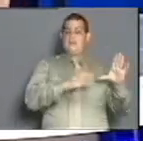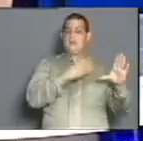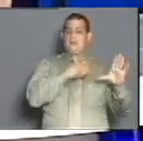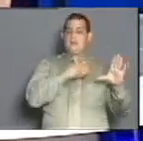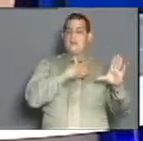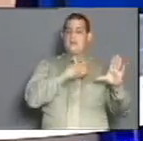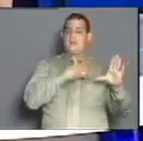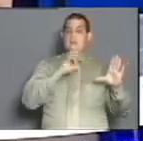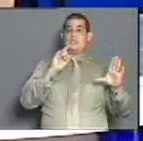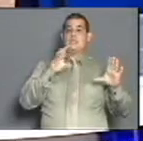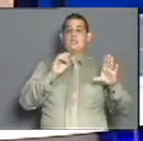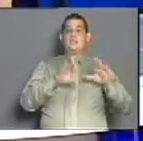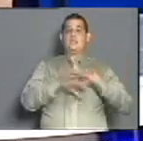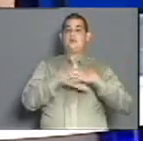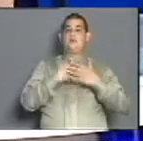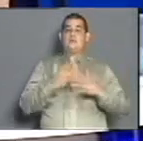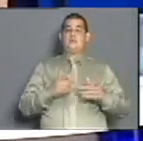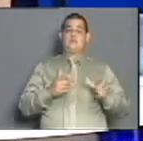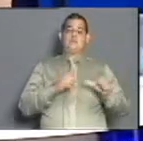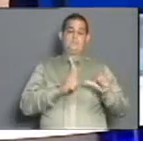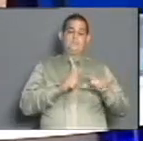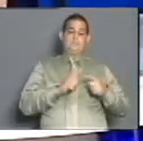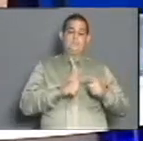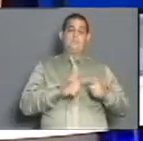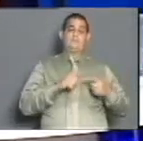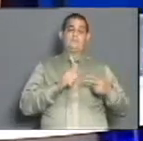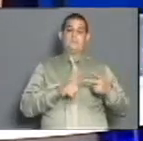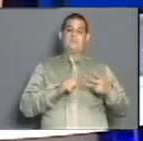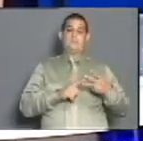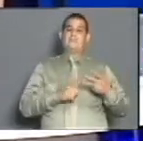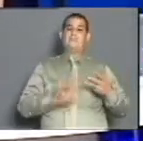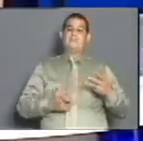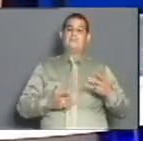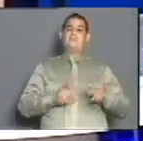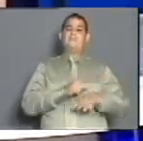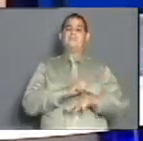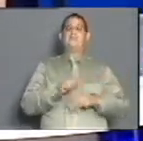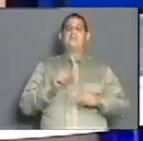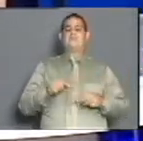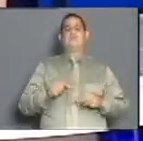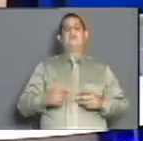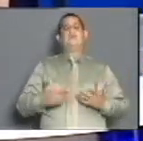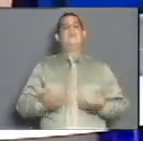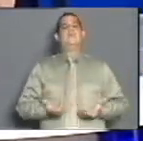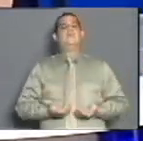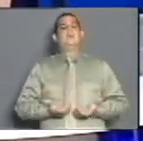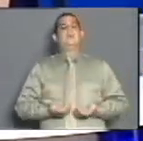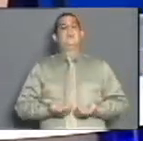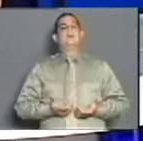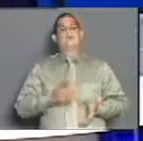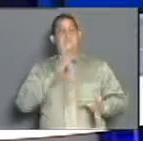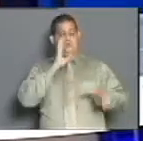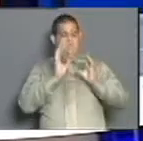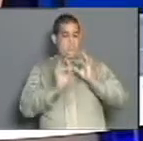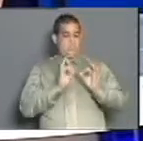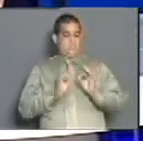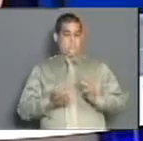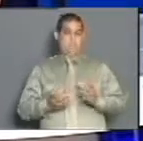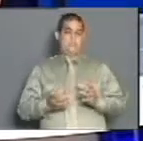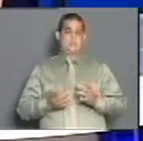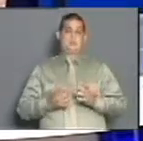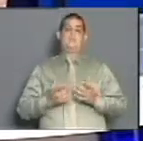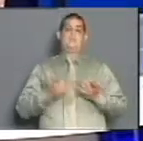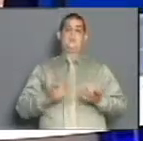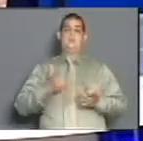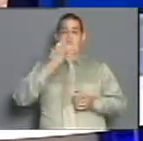En los últimos 15 días, Jibara va cuando los mismos. Y Antilla, desde luego, por ser poquito. Pero hay que cuidarse. No nos queda de otra